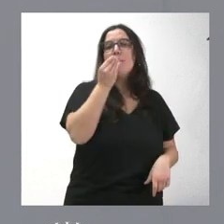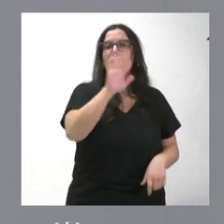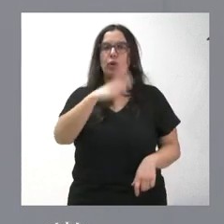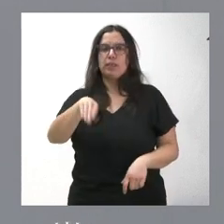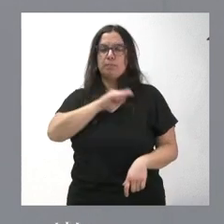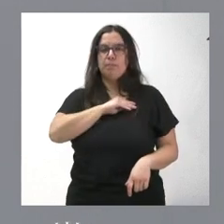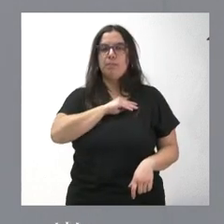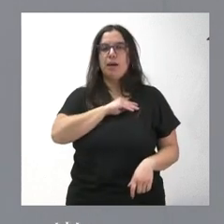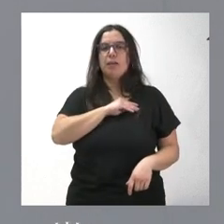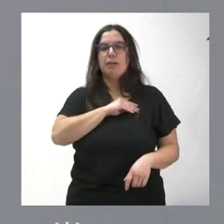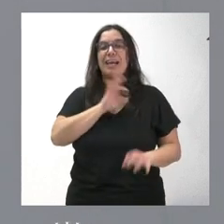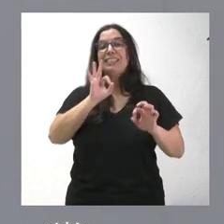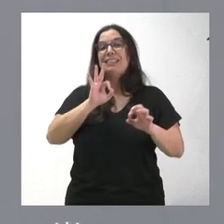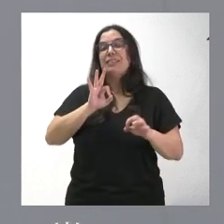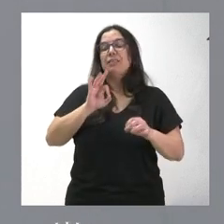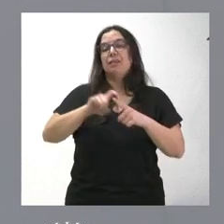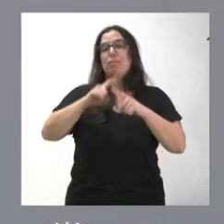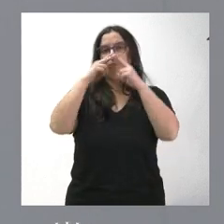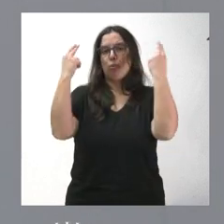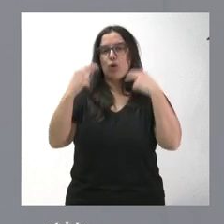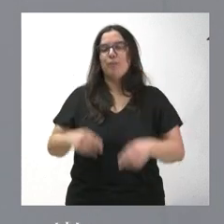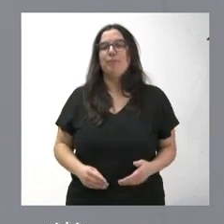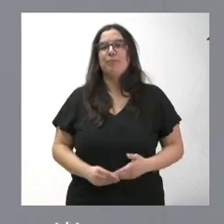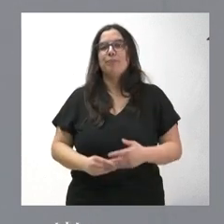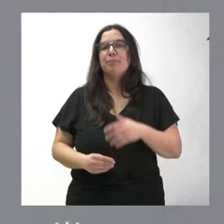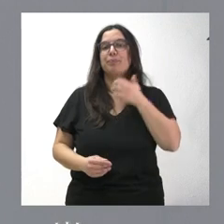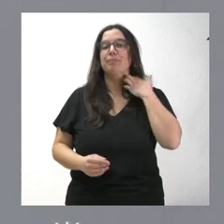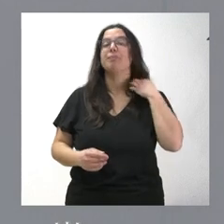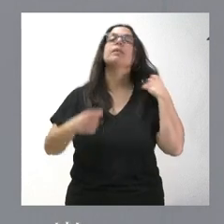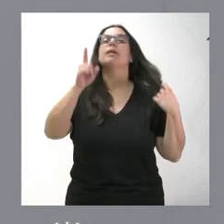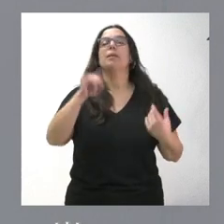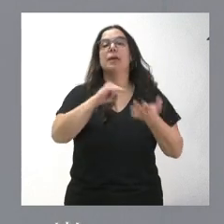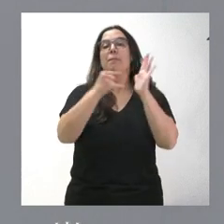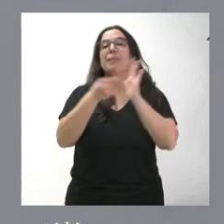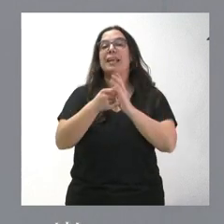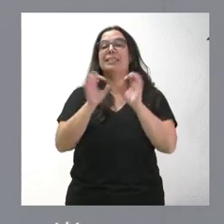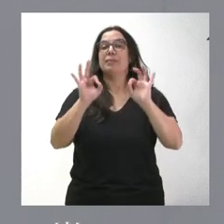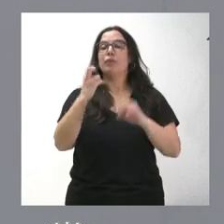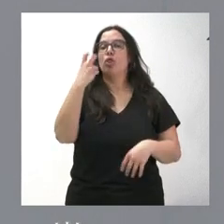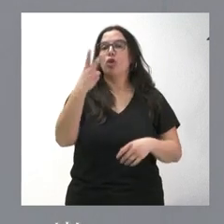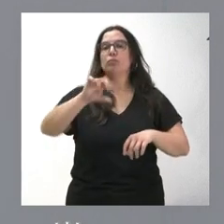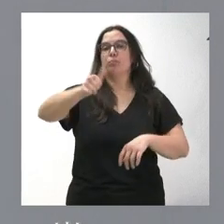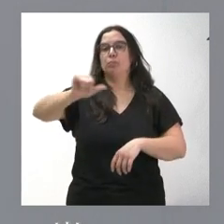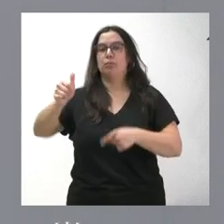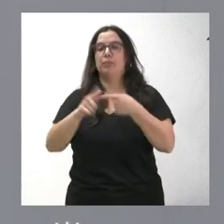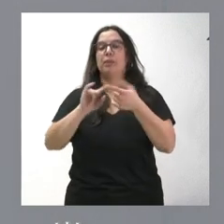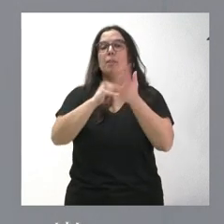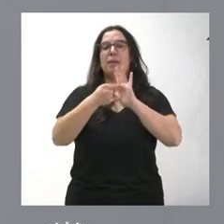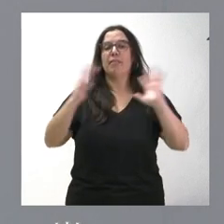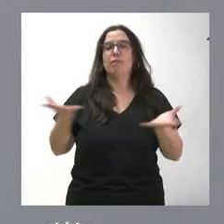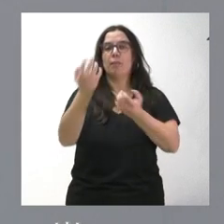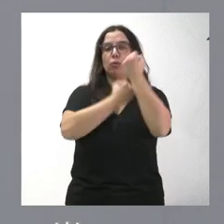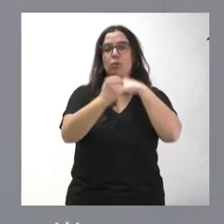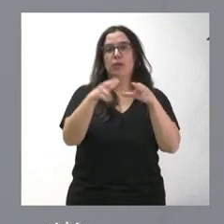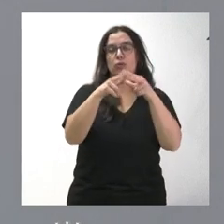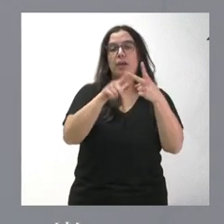con carácter público. Y, como les digo, se da luz verde a dos planes específicos, al Plan de Fomento de la Economía Social y